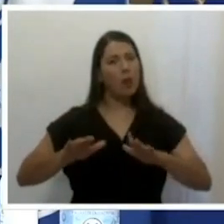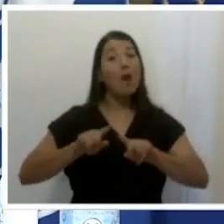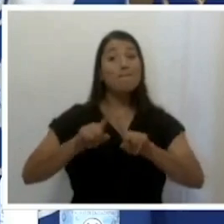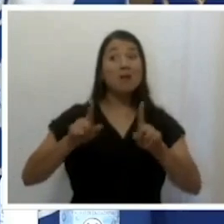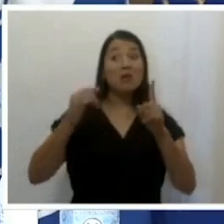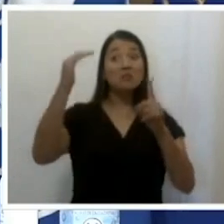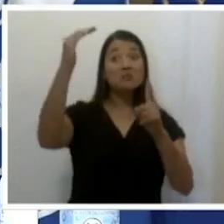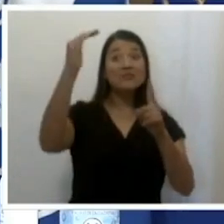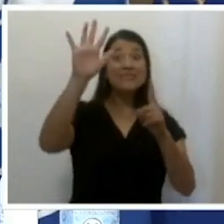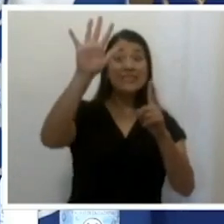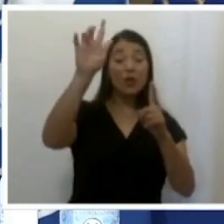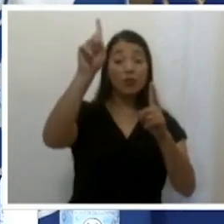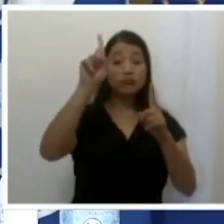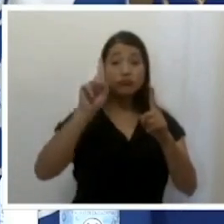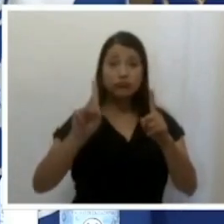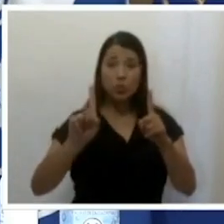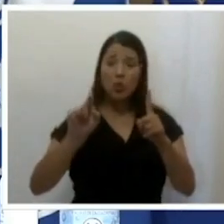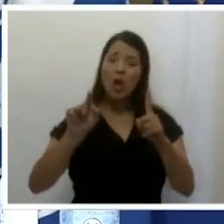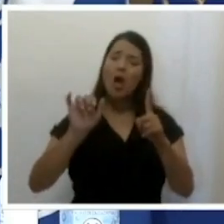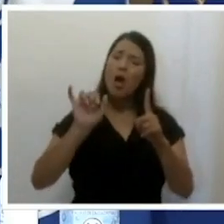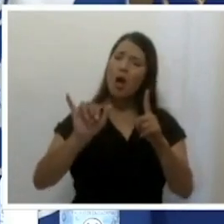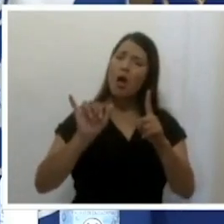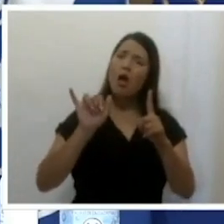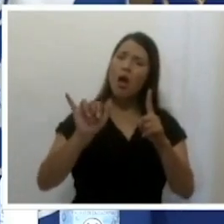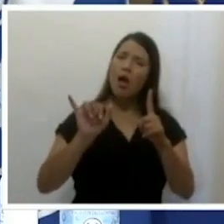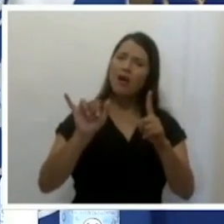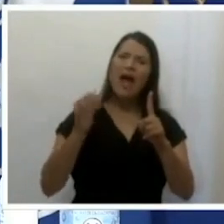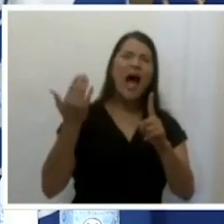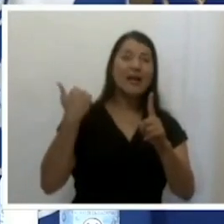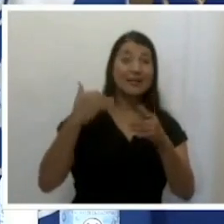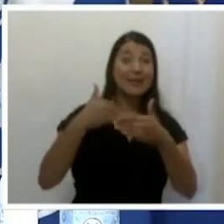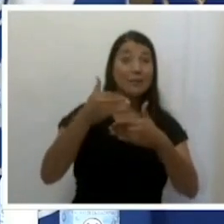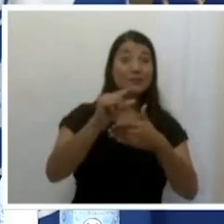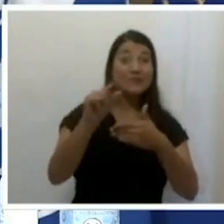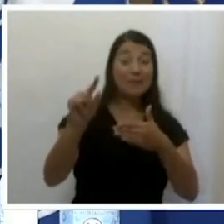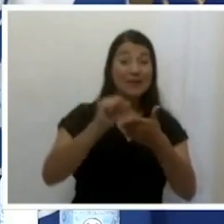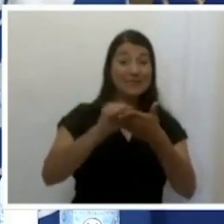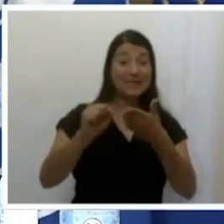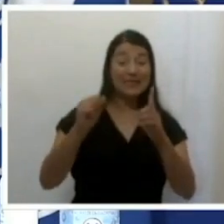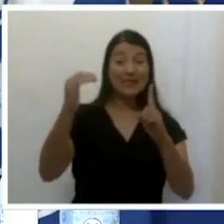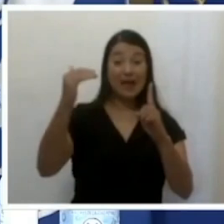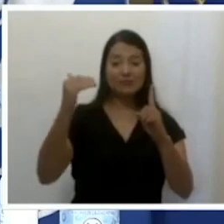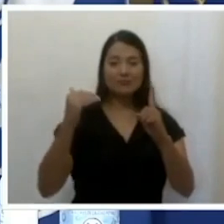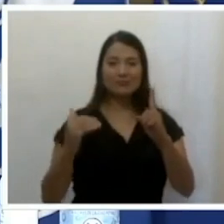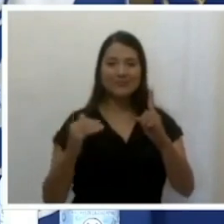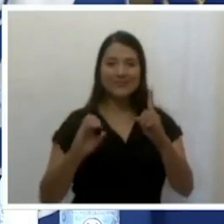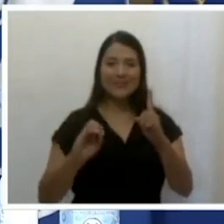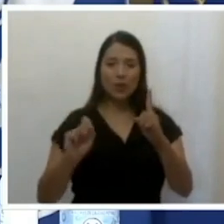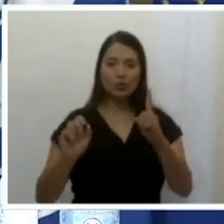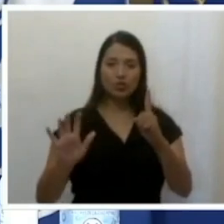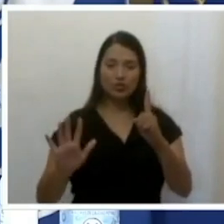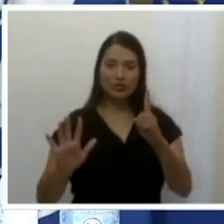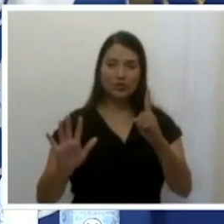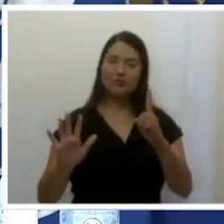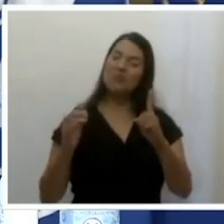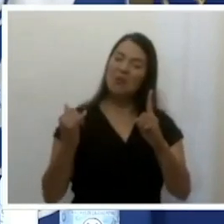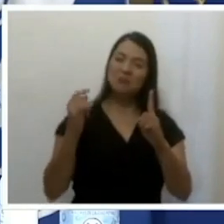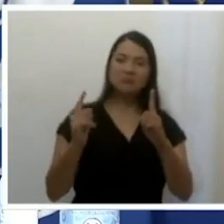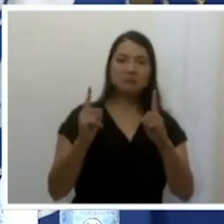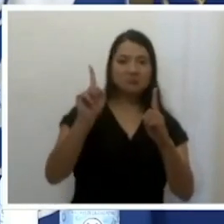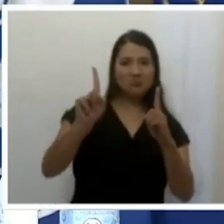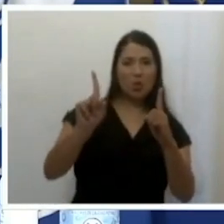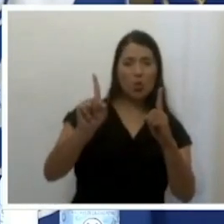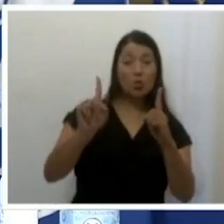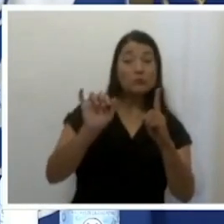si se quedara ahí, los servicios de salud probablemente aguantarían, pero con la apertura estamos en ese